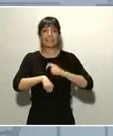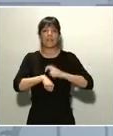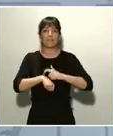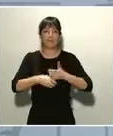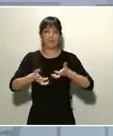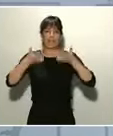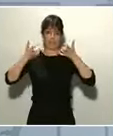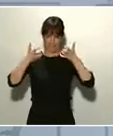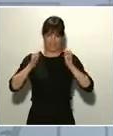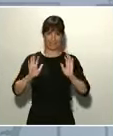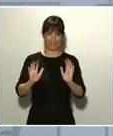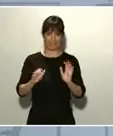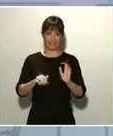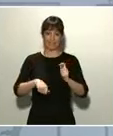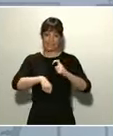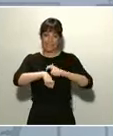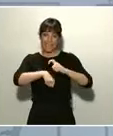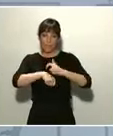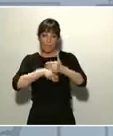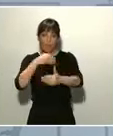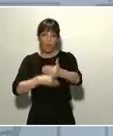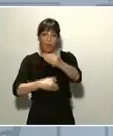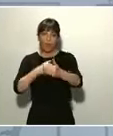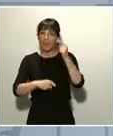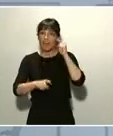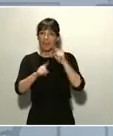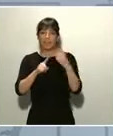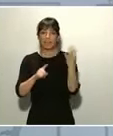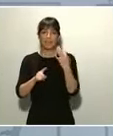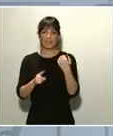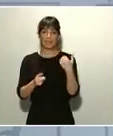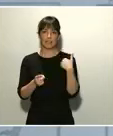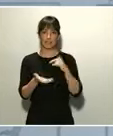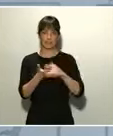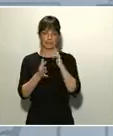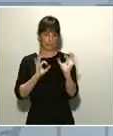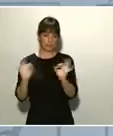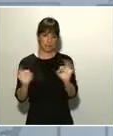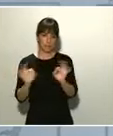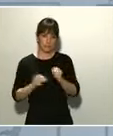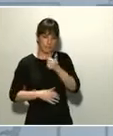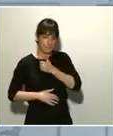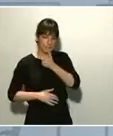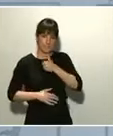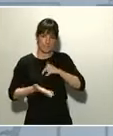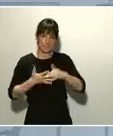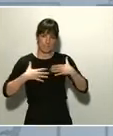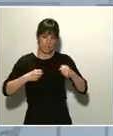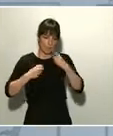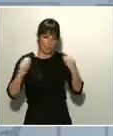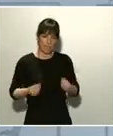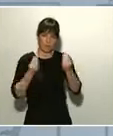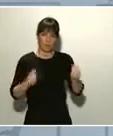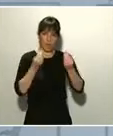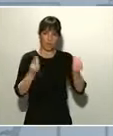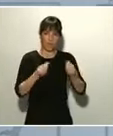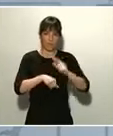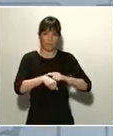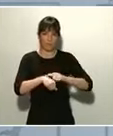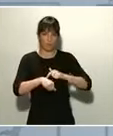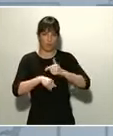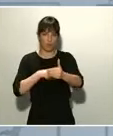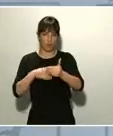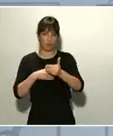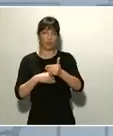El tiempo necesario para mejorar la preparación y la resistencia de nuestros sistemas de salud y el tiempo necesario para que la ciencia